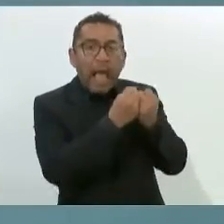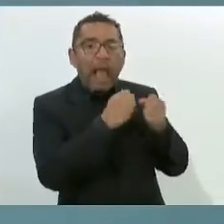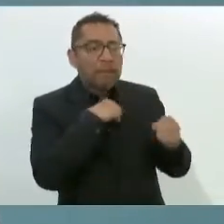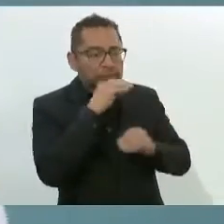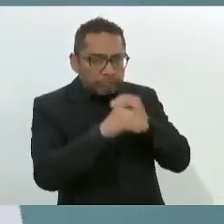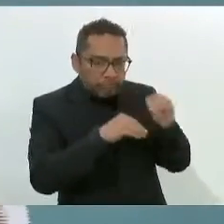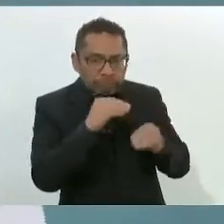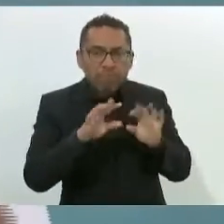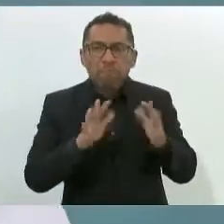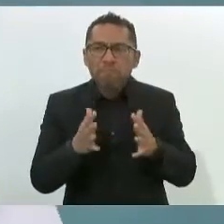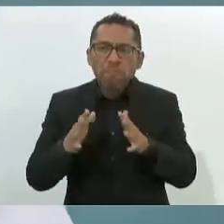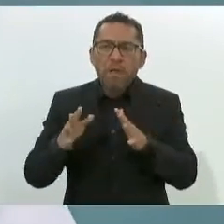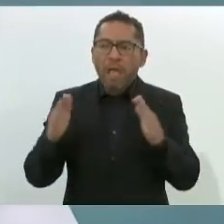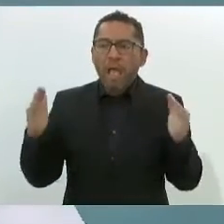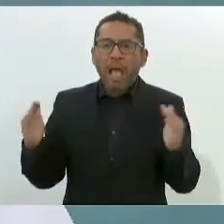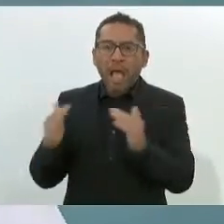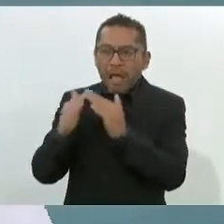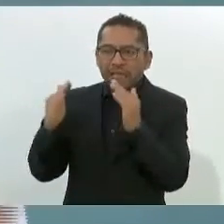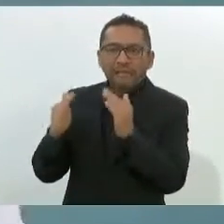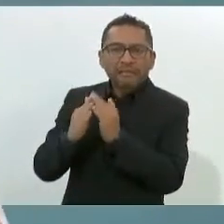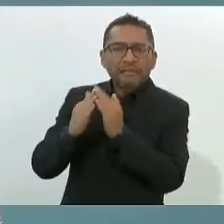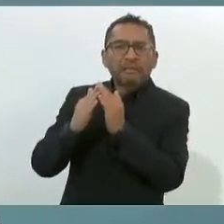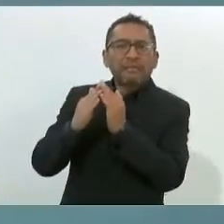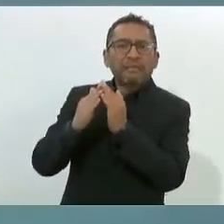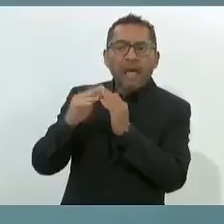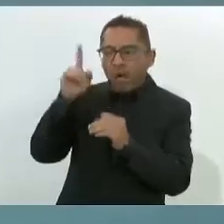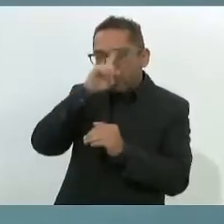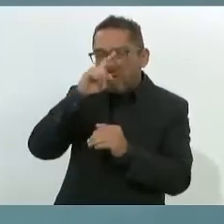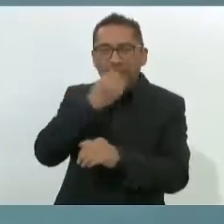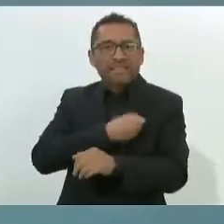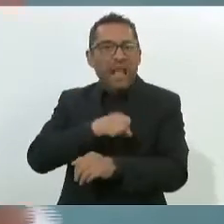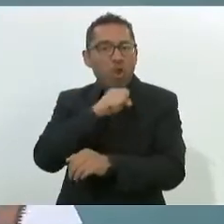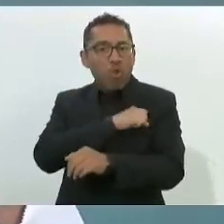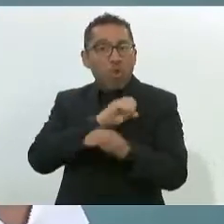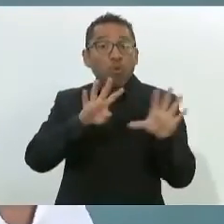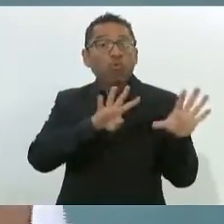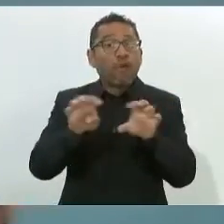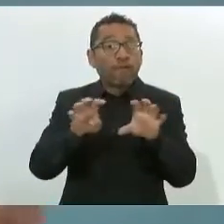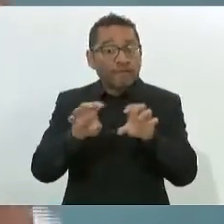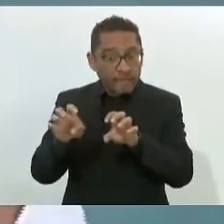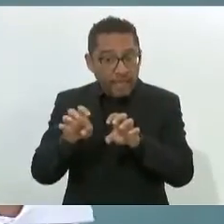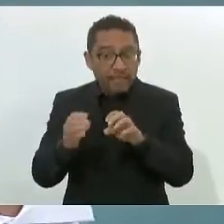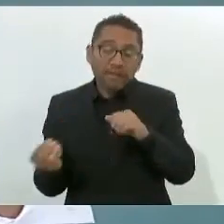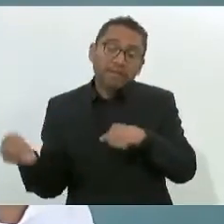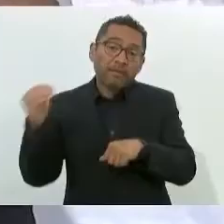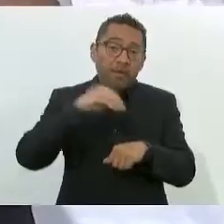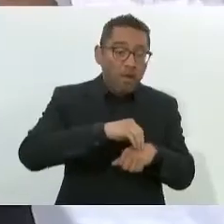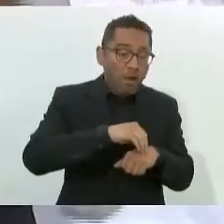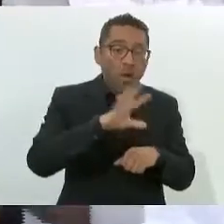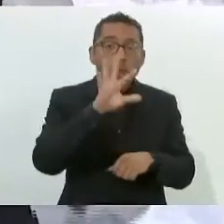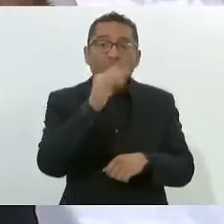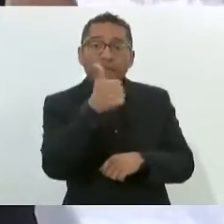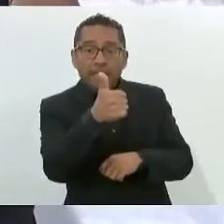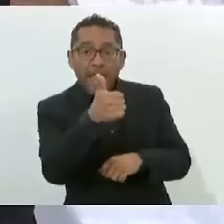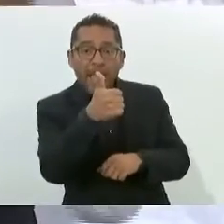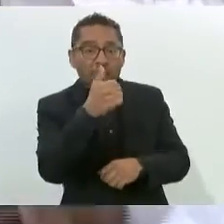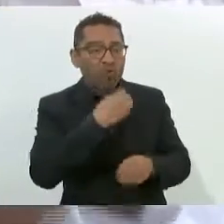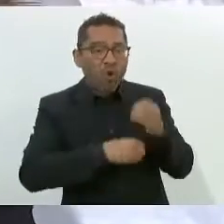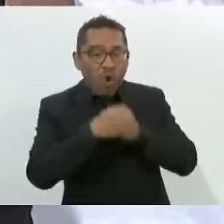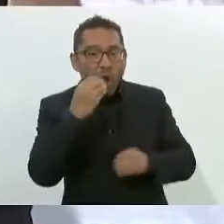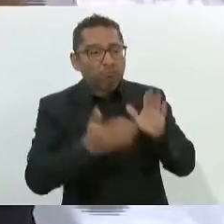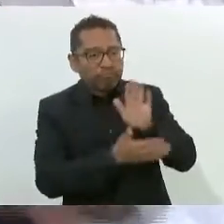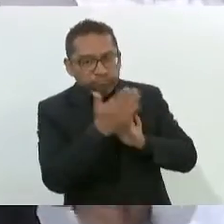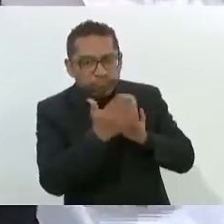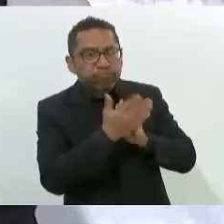las casi 900 casas auxiliares de salud, las 46 obras que yo encontré tiradas en obra